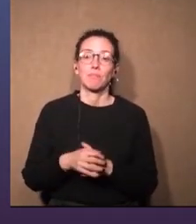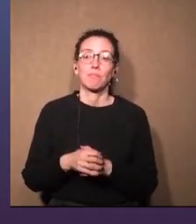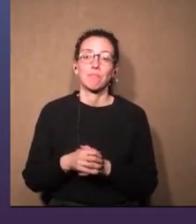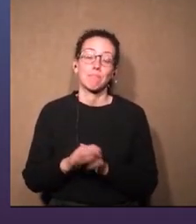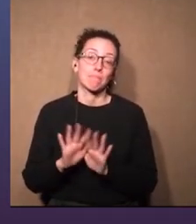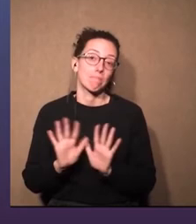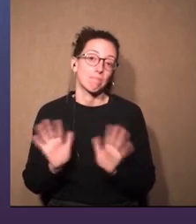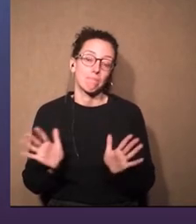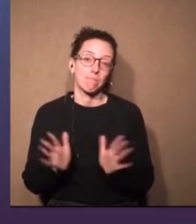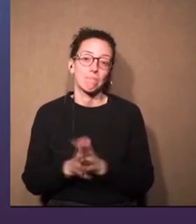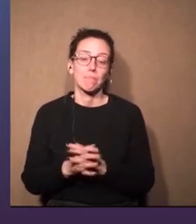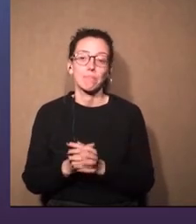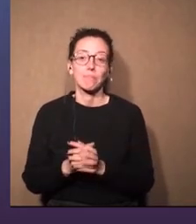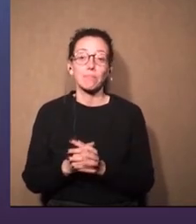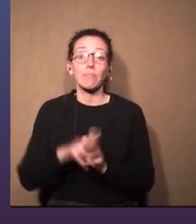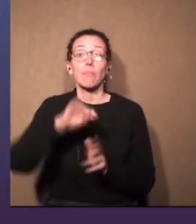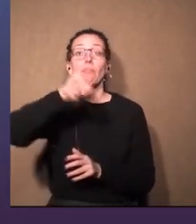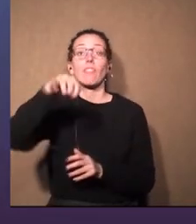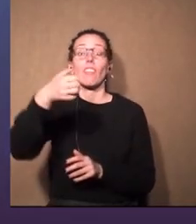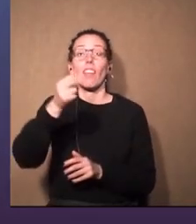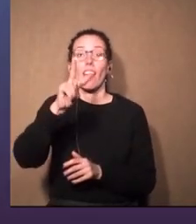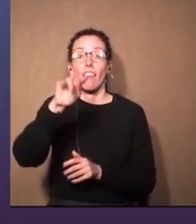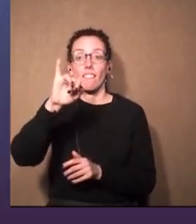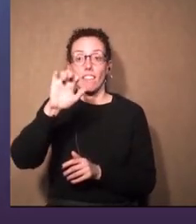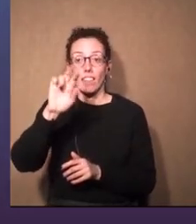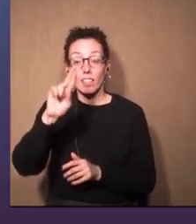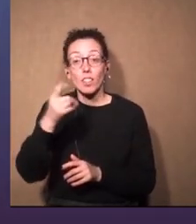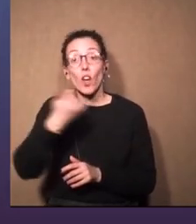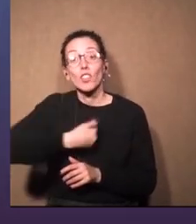Está un poco de ser. Sí, ¿Javier?